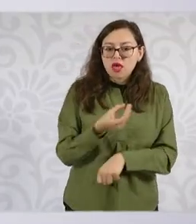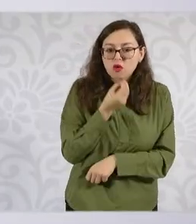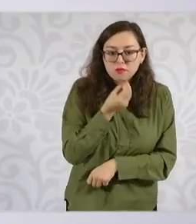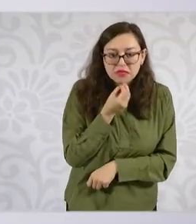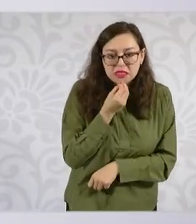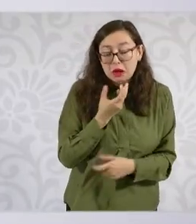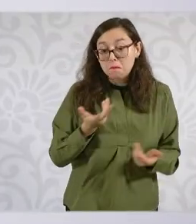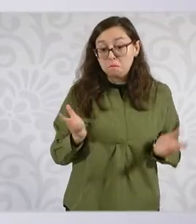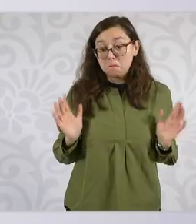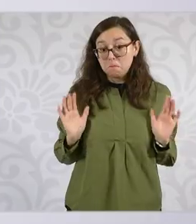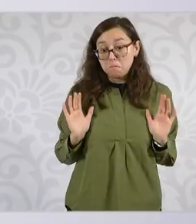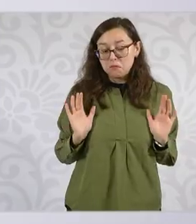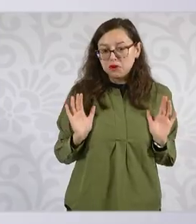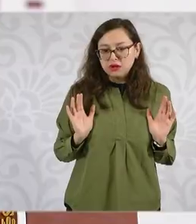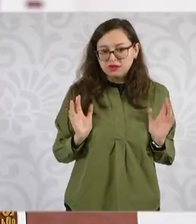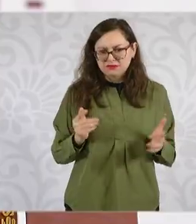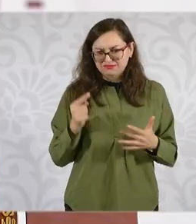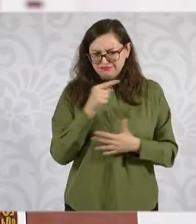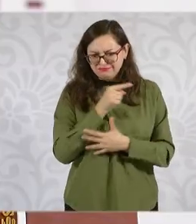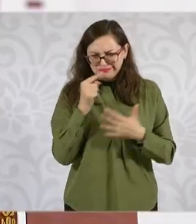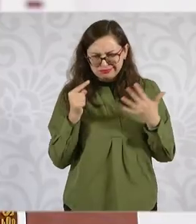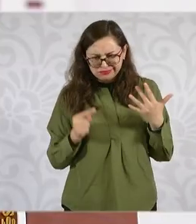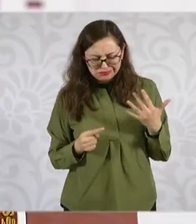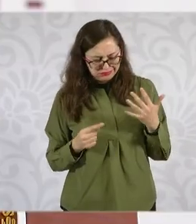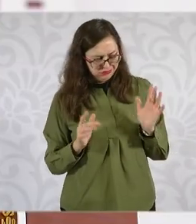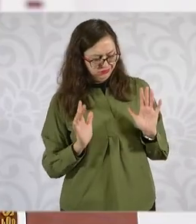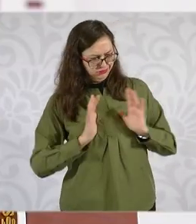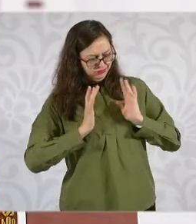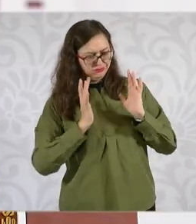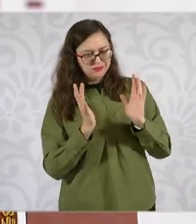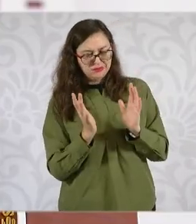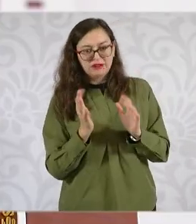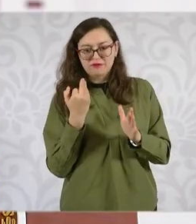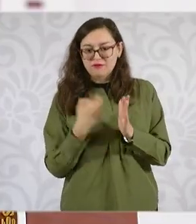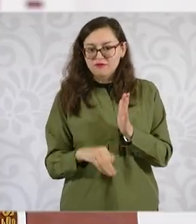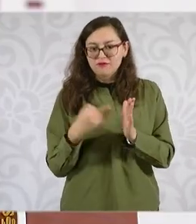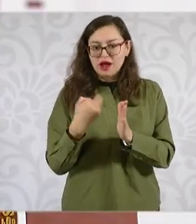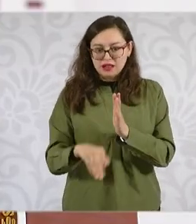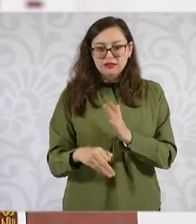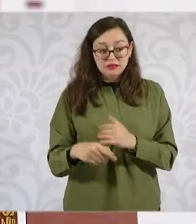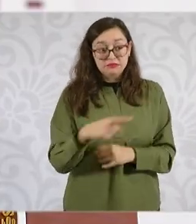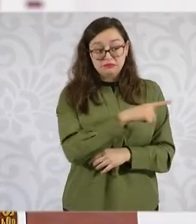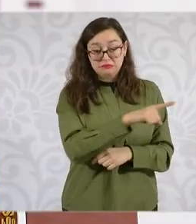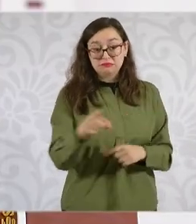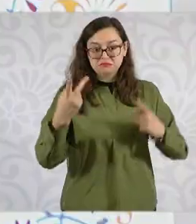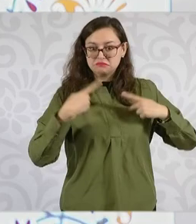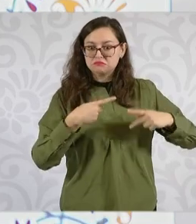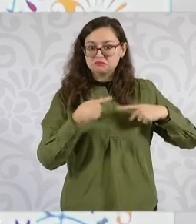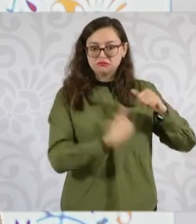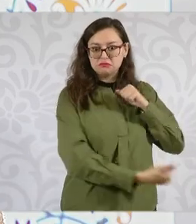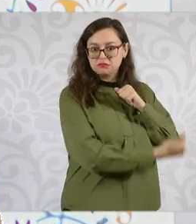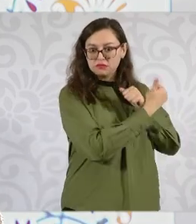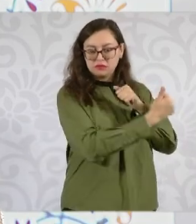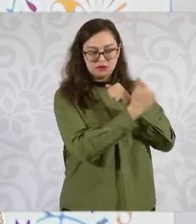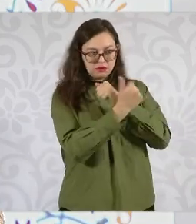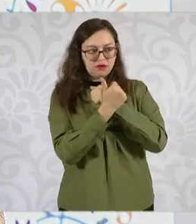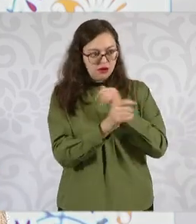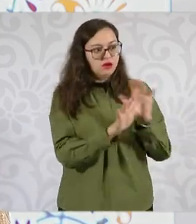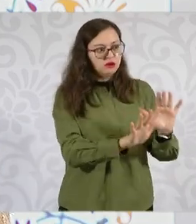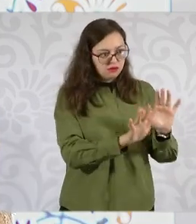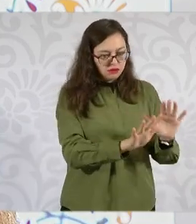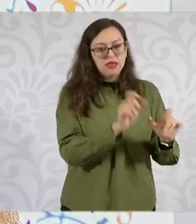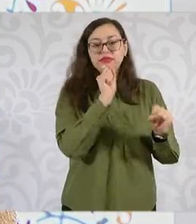o algunas circunstancias que incluso en toda la campaña me estuvieron manifestando. Entonces, también ahí vamos a entrar